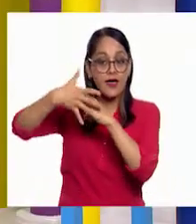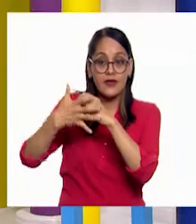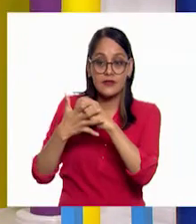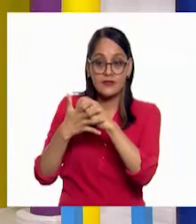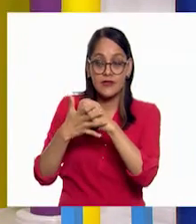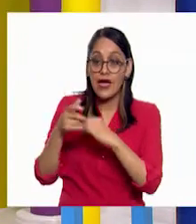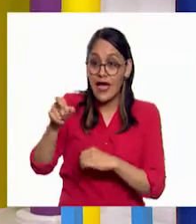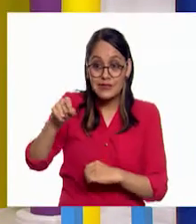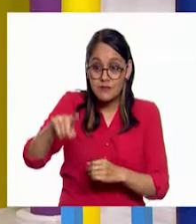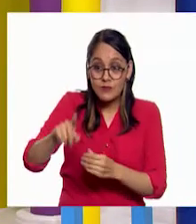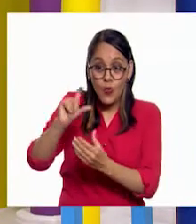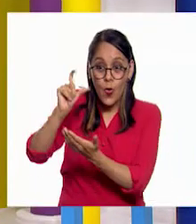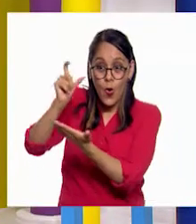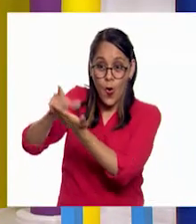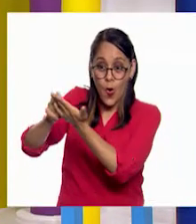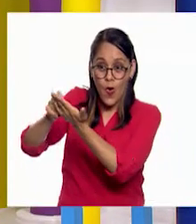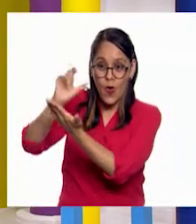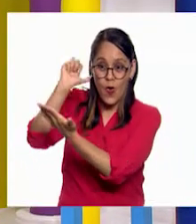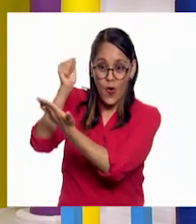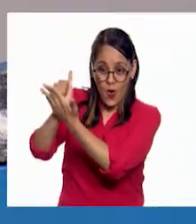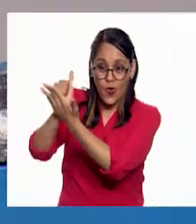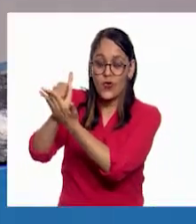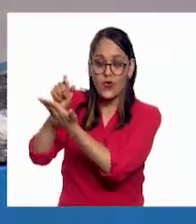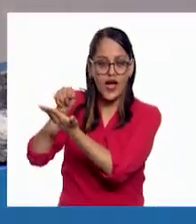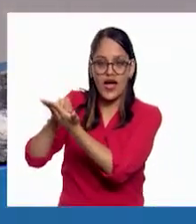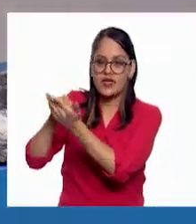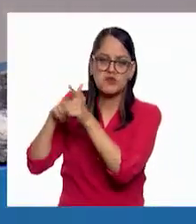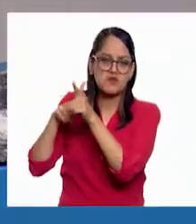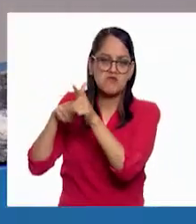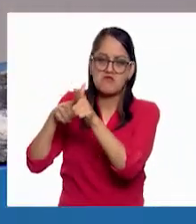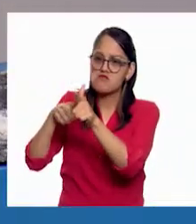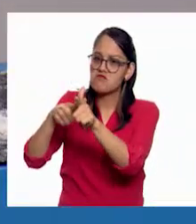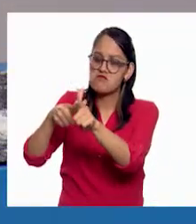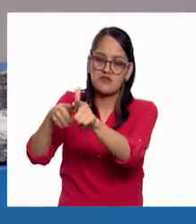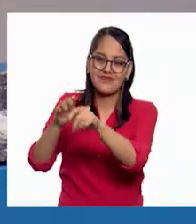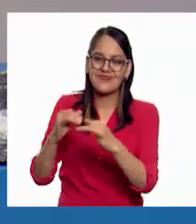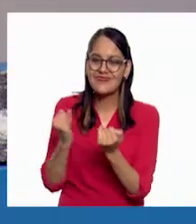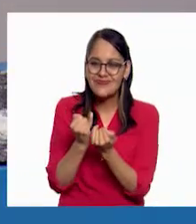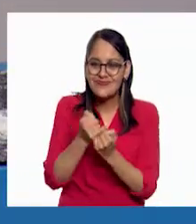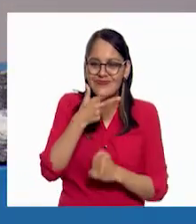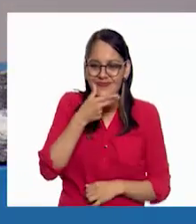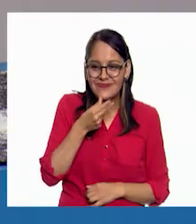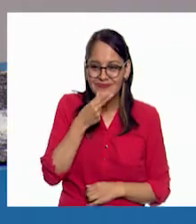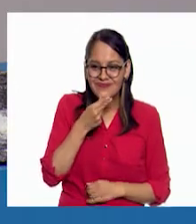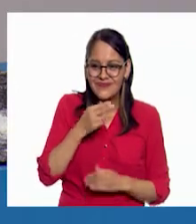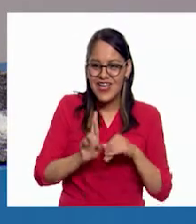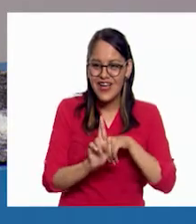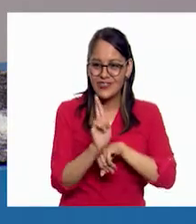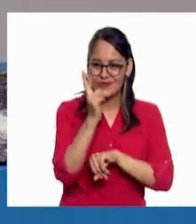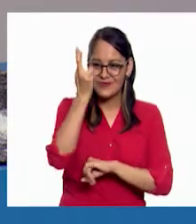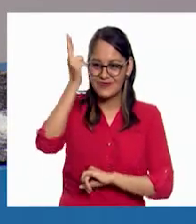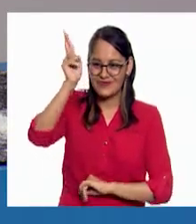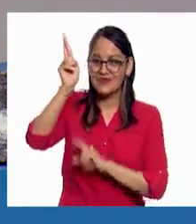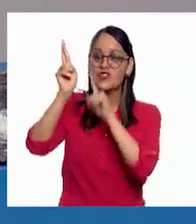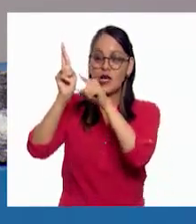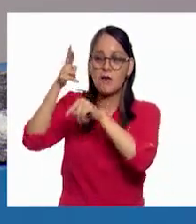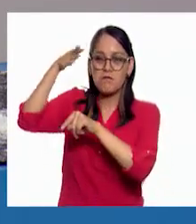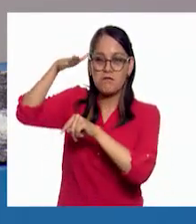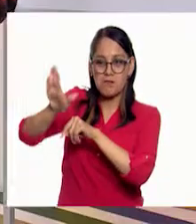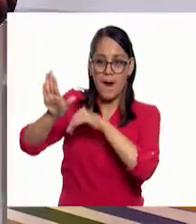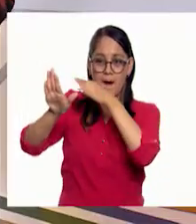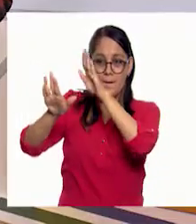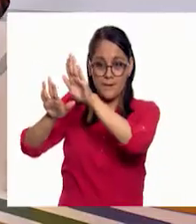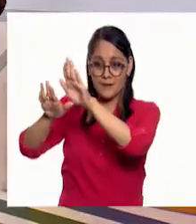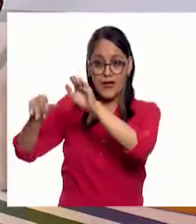como se quedó ese hoyo o ese cráter, así se va a quedar, como las huellas de los astronautas. Hay una huella de astronauta. Ahora,